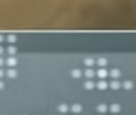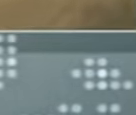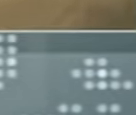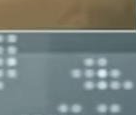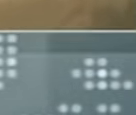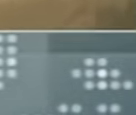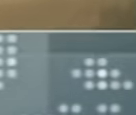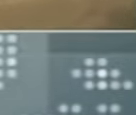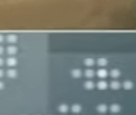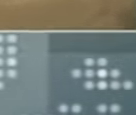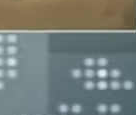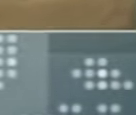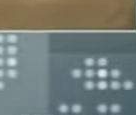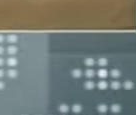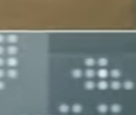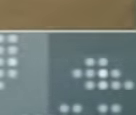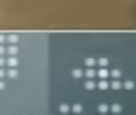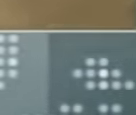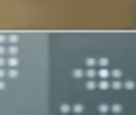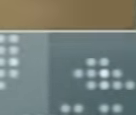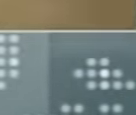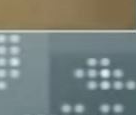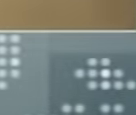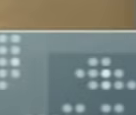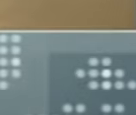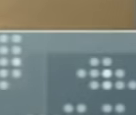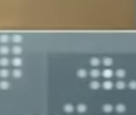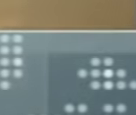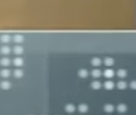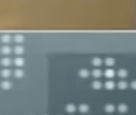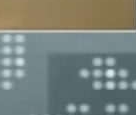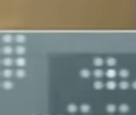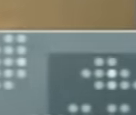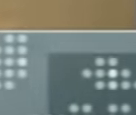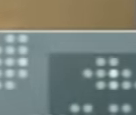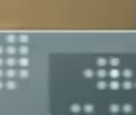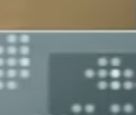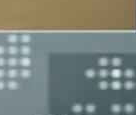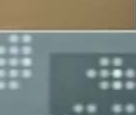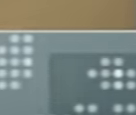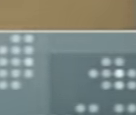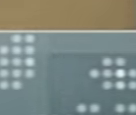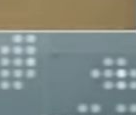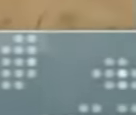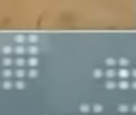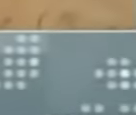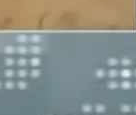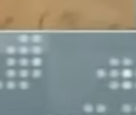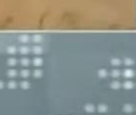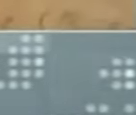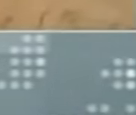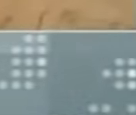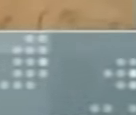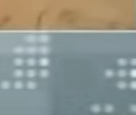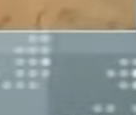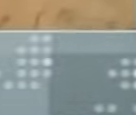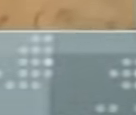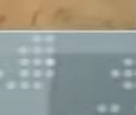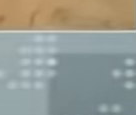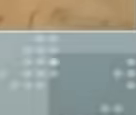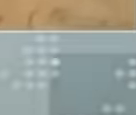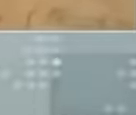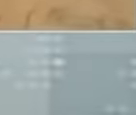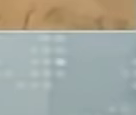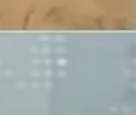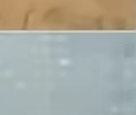Cuando estuvimos en el 2009 en Copenhagen, en Finlandia, nuestro comandante Chávez, al lado de Evo